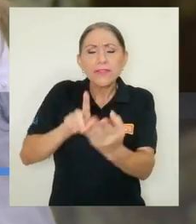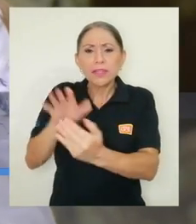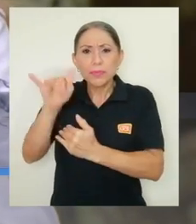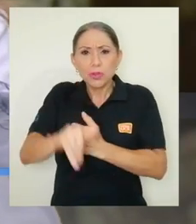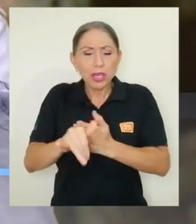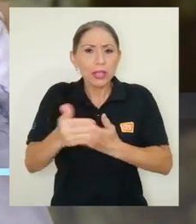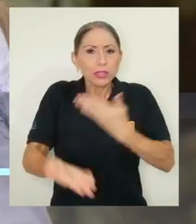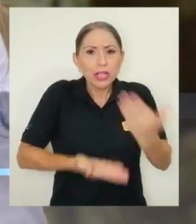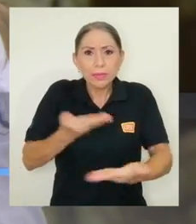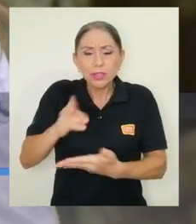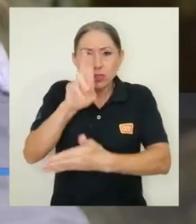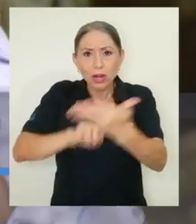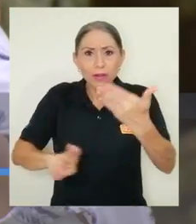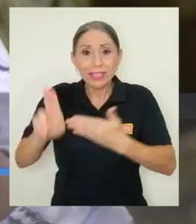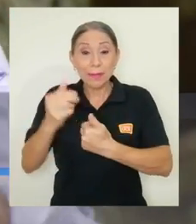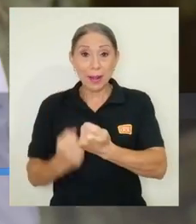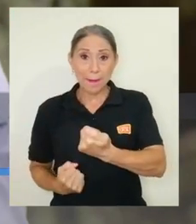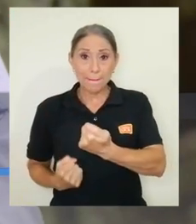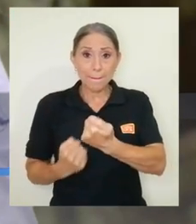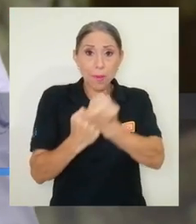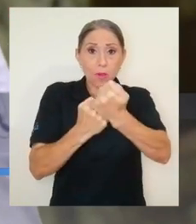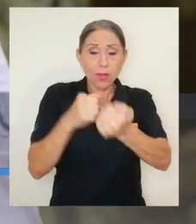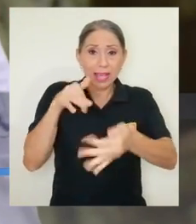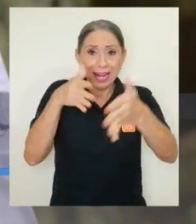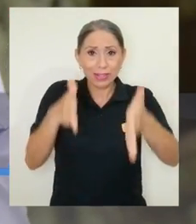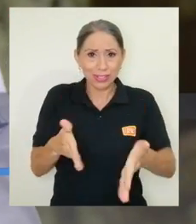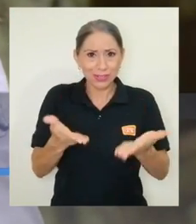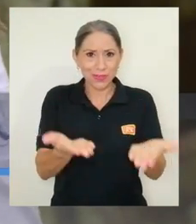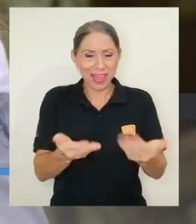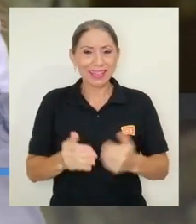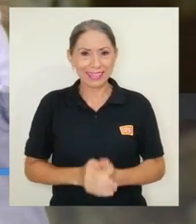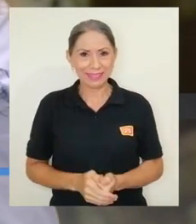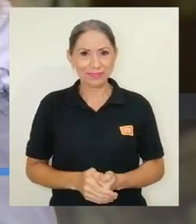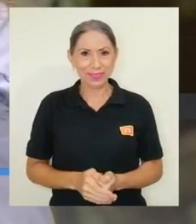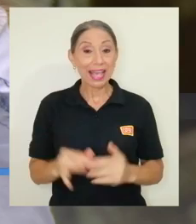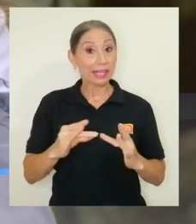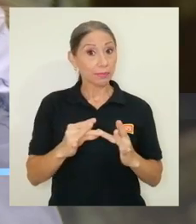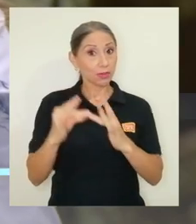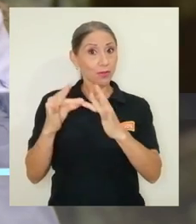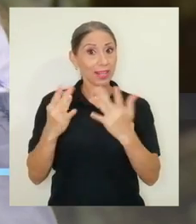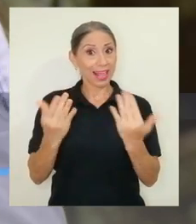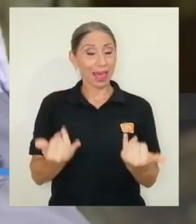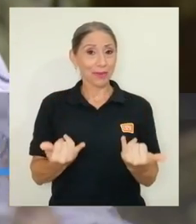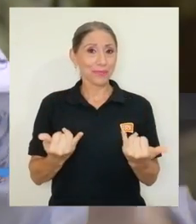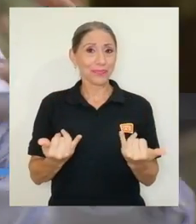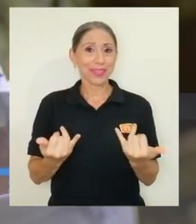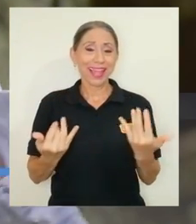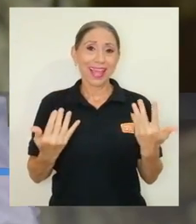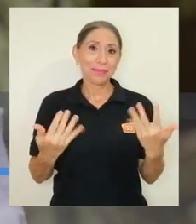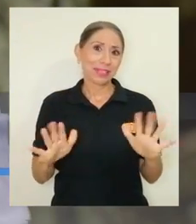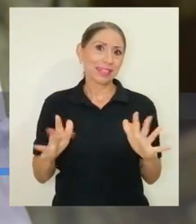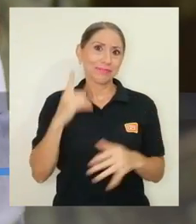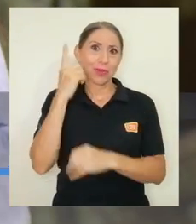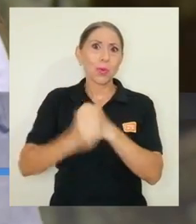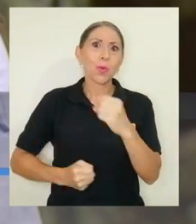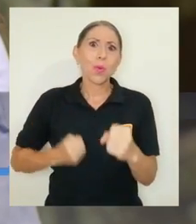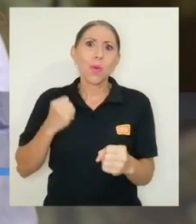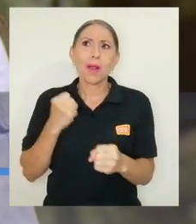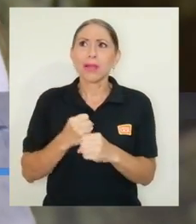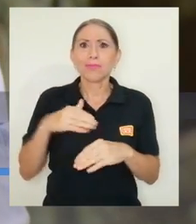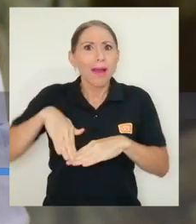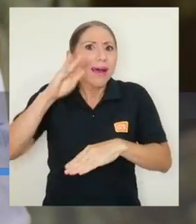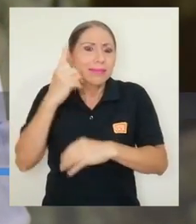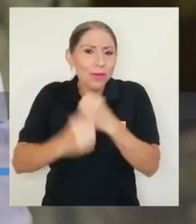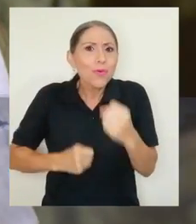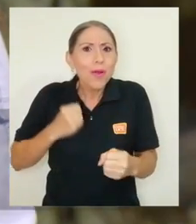tiene la universidad para darle apoyo a la comunidad estudiantil, a los estudiantes. Sobre todo, bueno, después de estar un año y resto en la